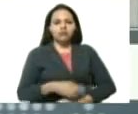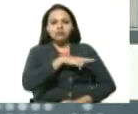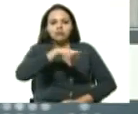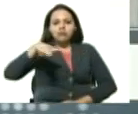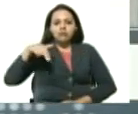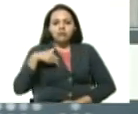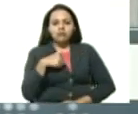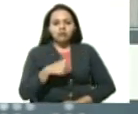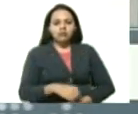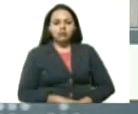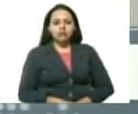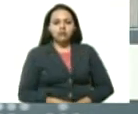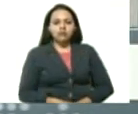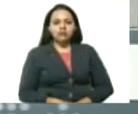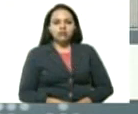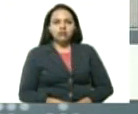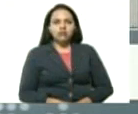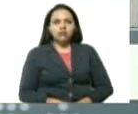todos.